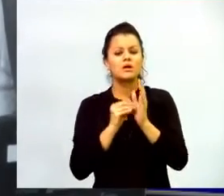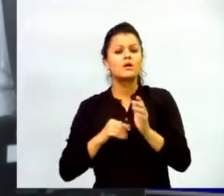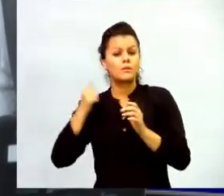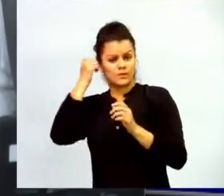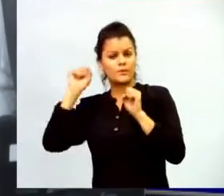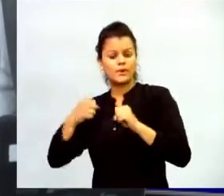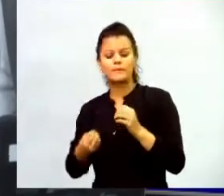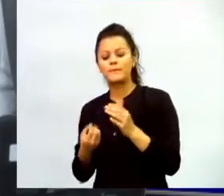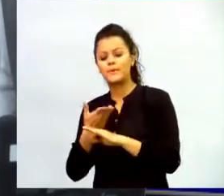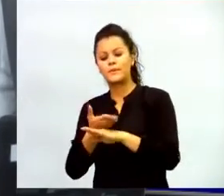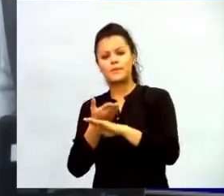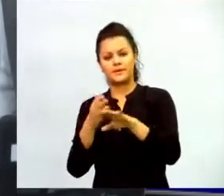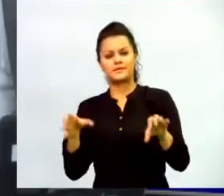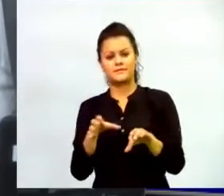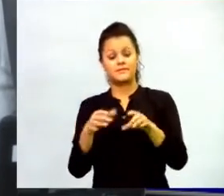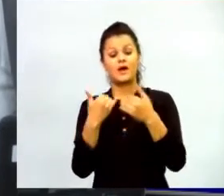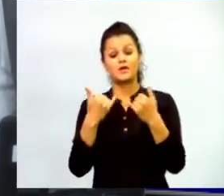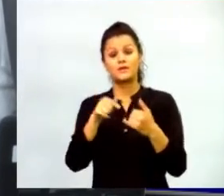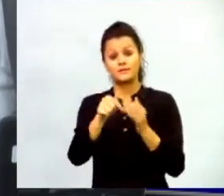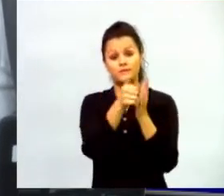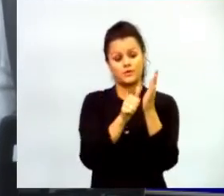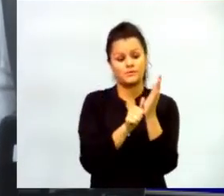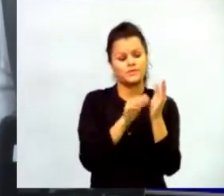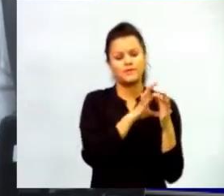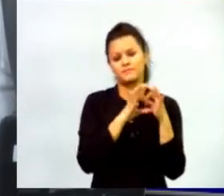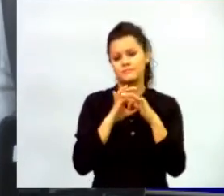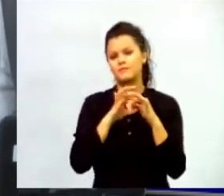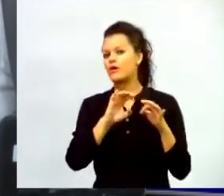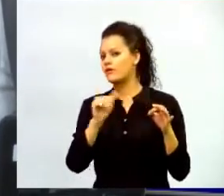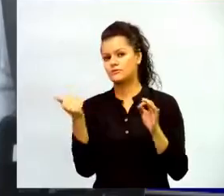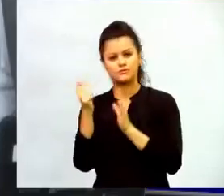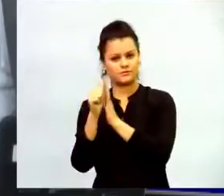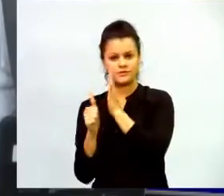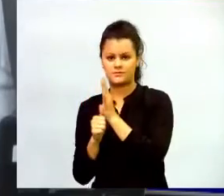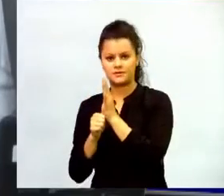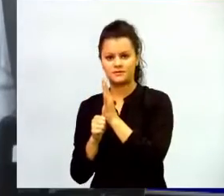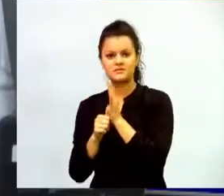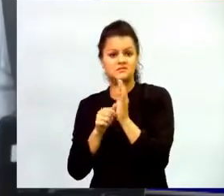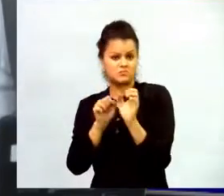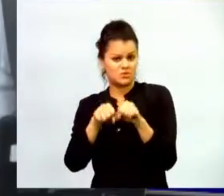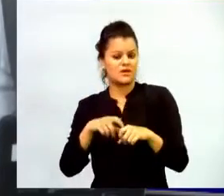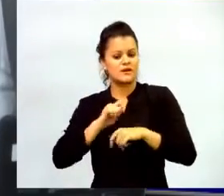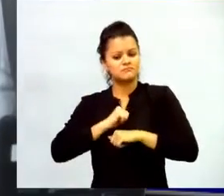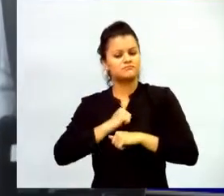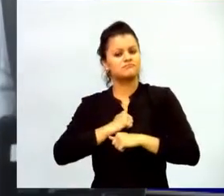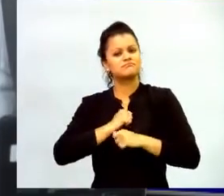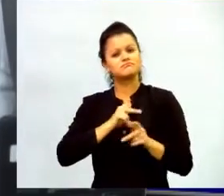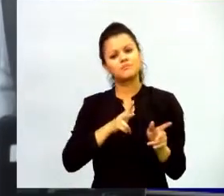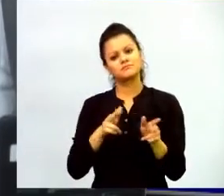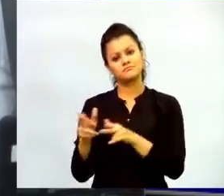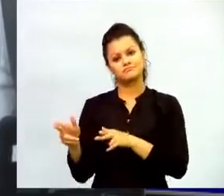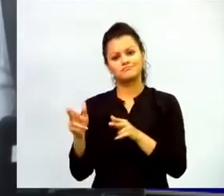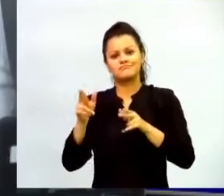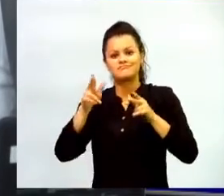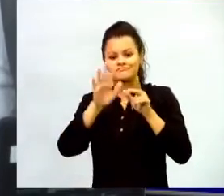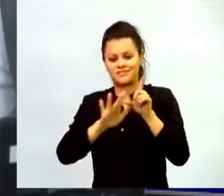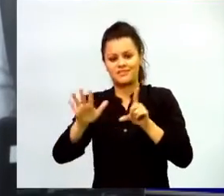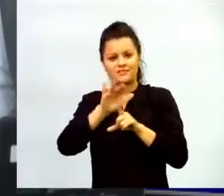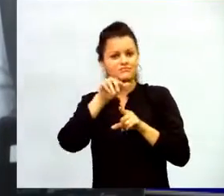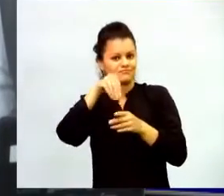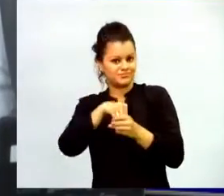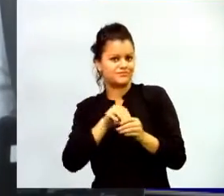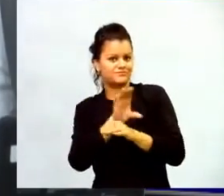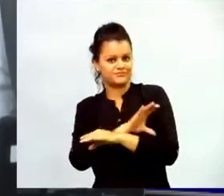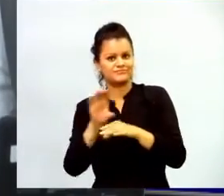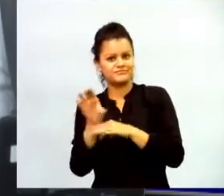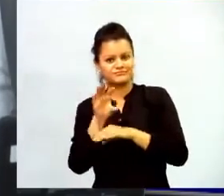ese tipo de programas se articulan con otros programas que te permiten hacer autoedición de video desde el mismo computador y en ese sentido